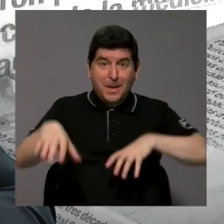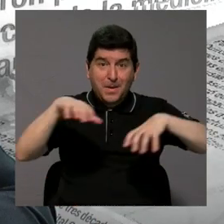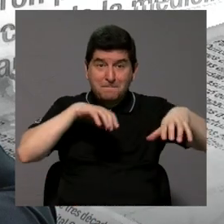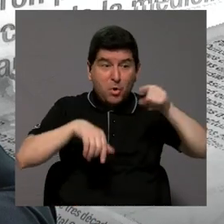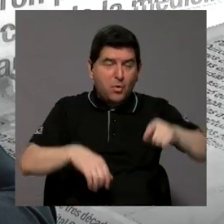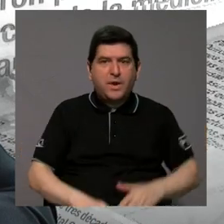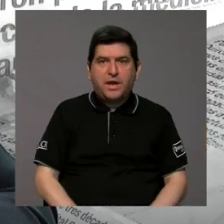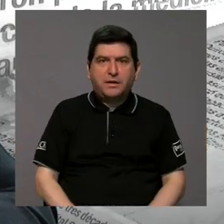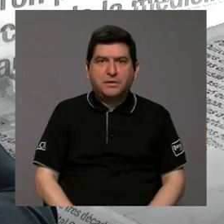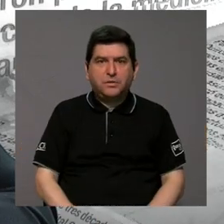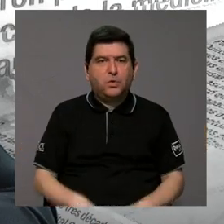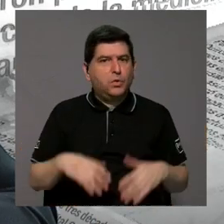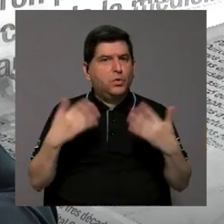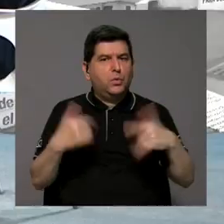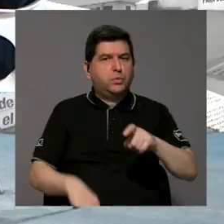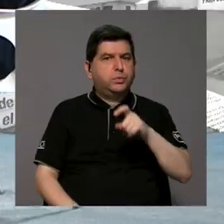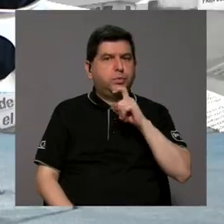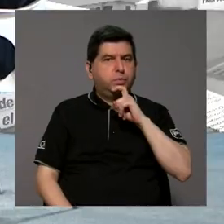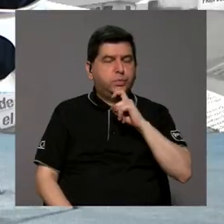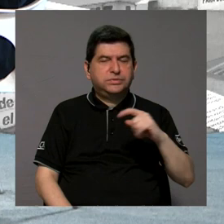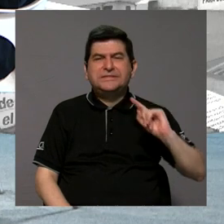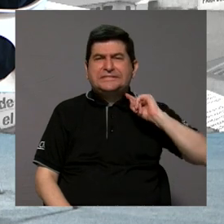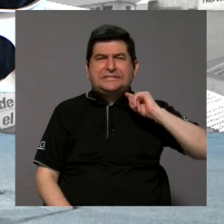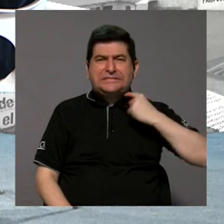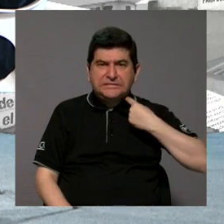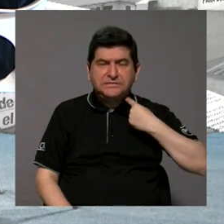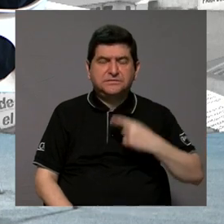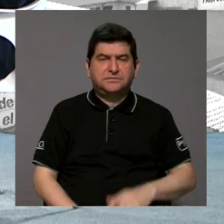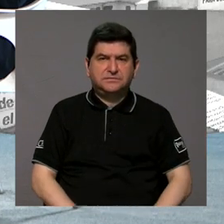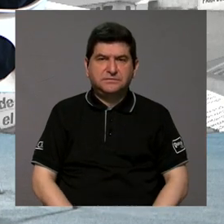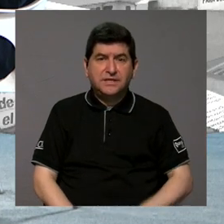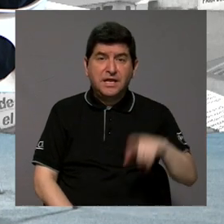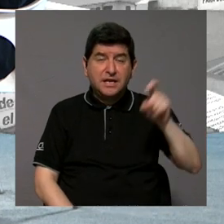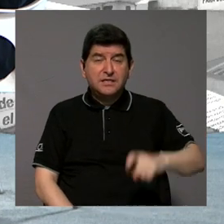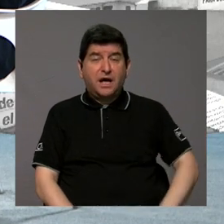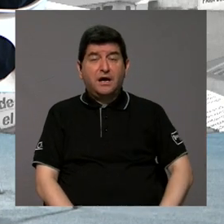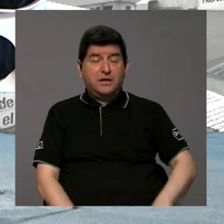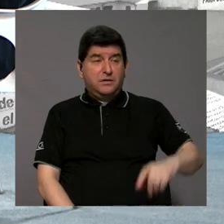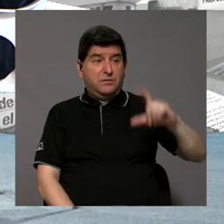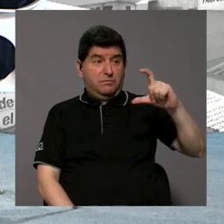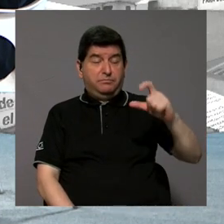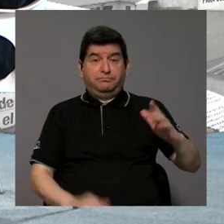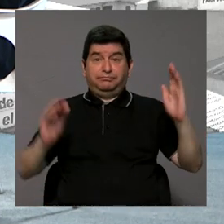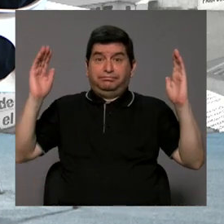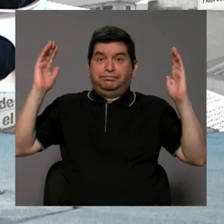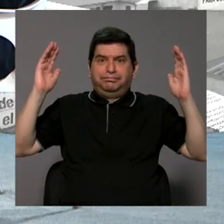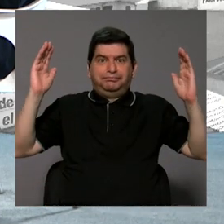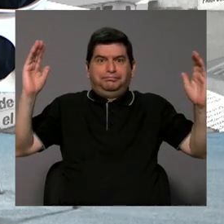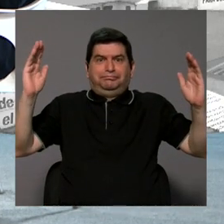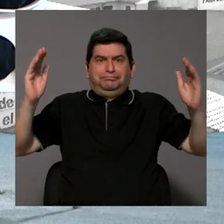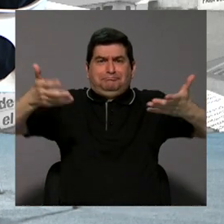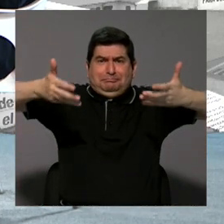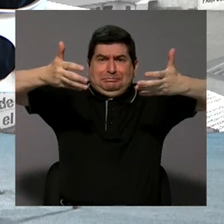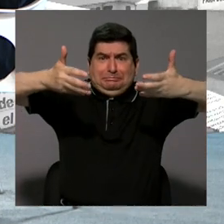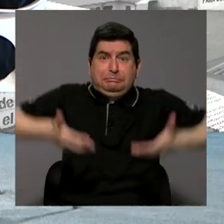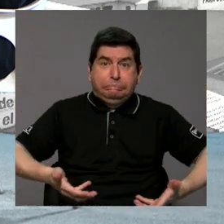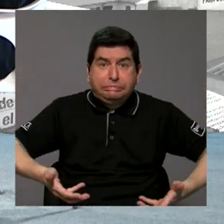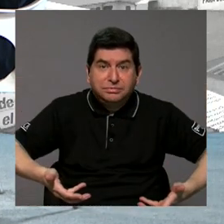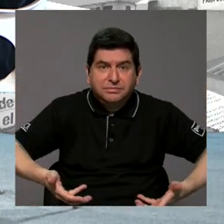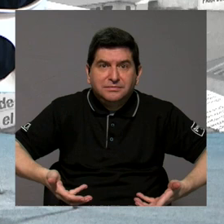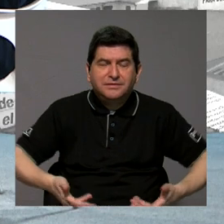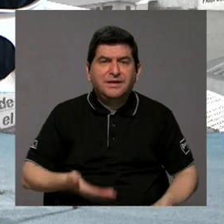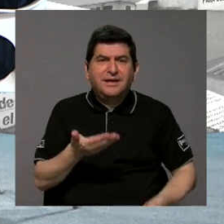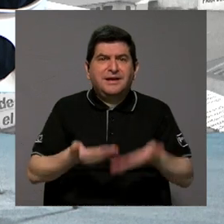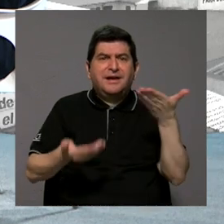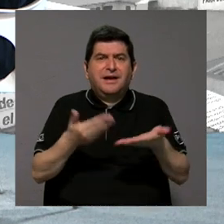mover esas masas es muy costoso entonces ocuparíamos unas baterías muy grandes muy pesadas